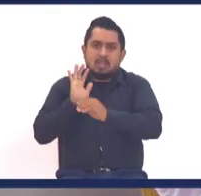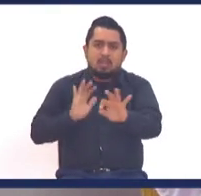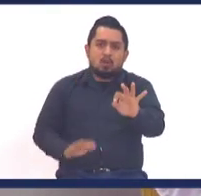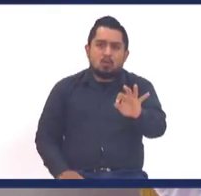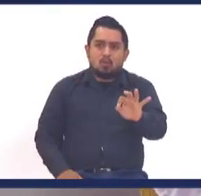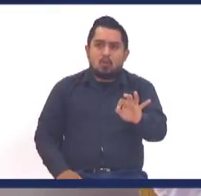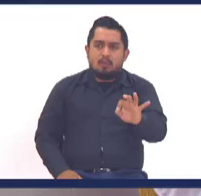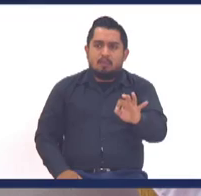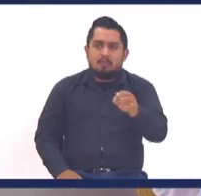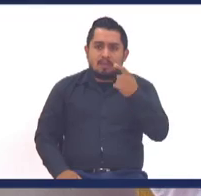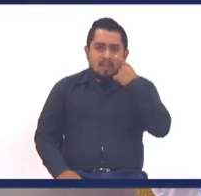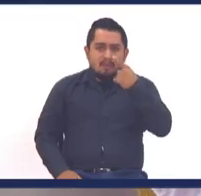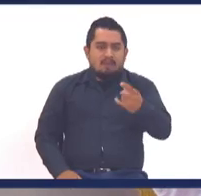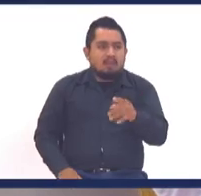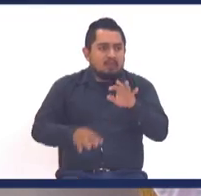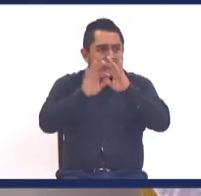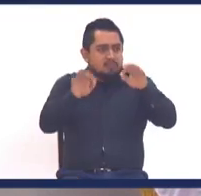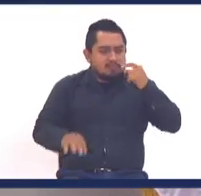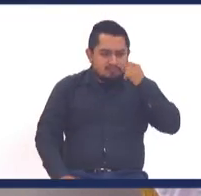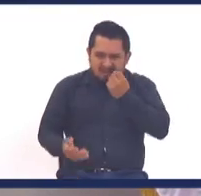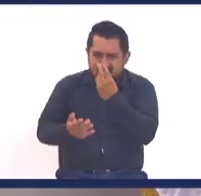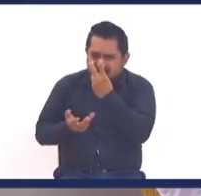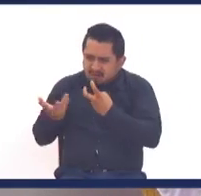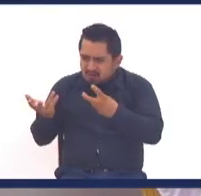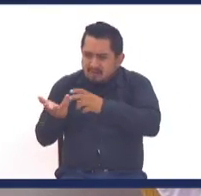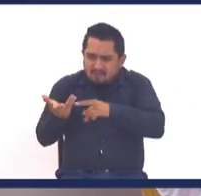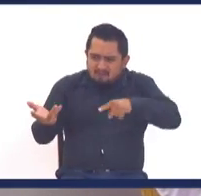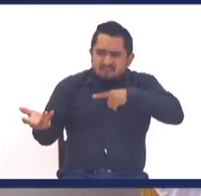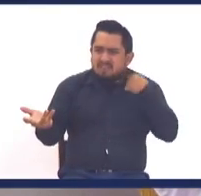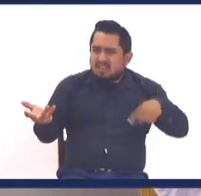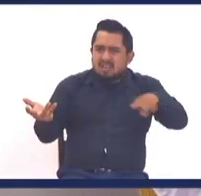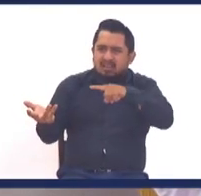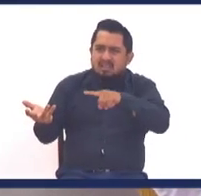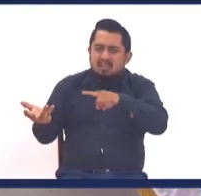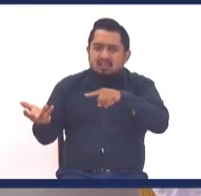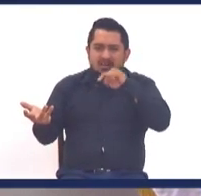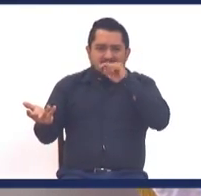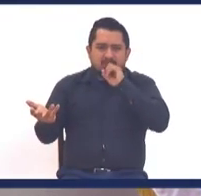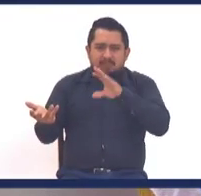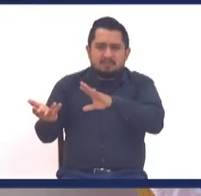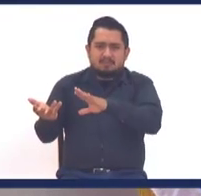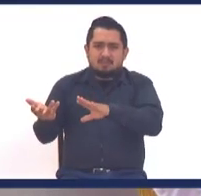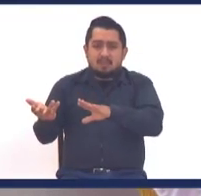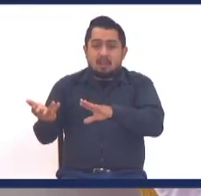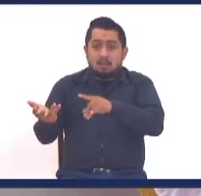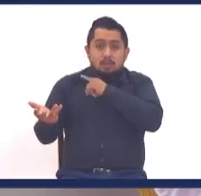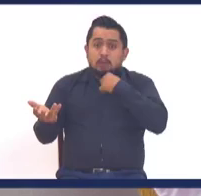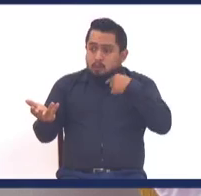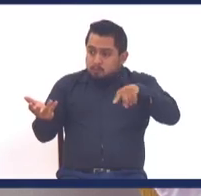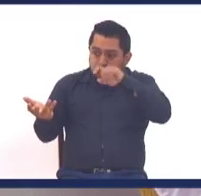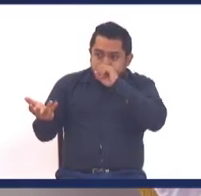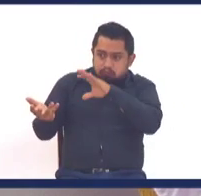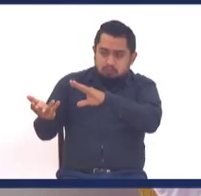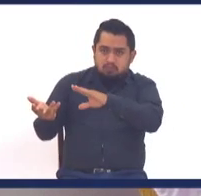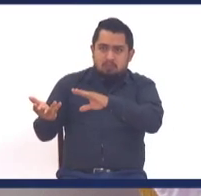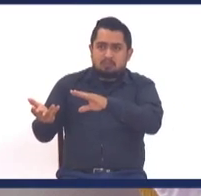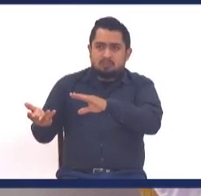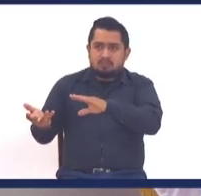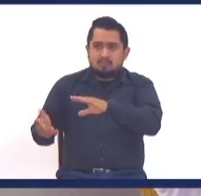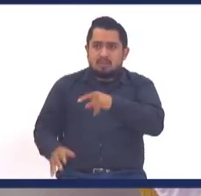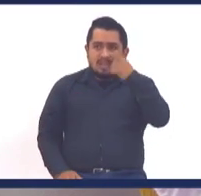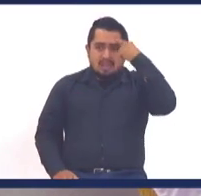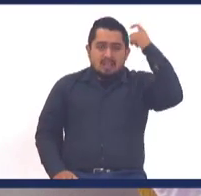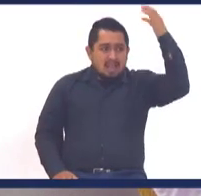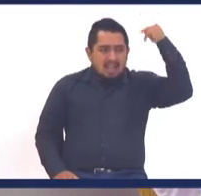respirando aún amenazas de muerte contra los discípulos del Señor. Vino el sumo sacerdote. ¿Qué respiraba Saulo? Amenazas de muerte. Yo me